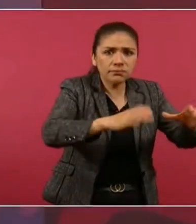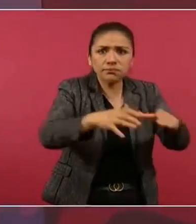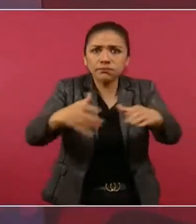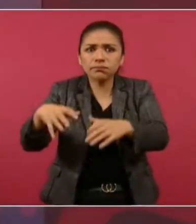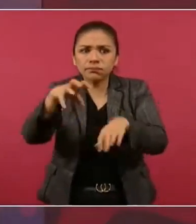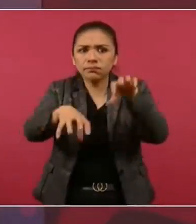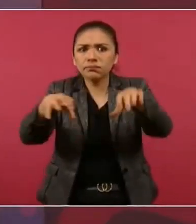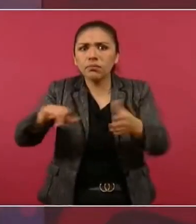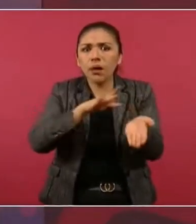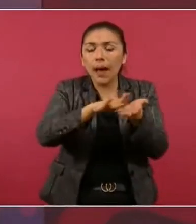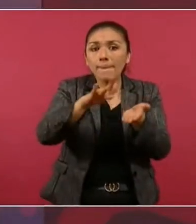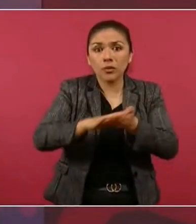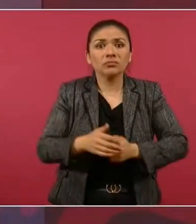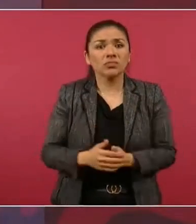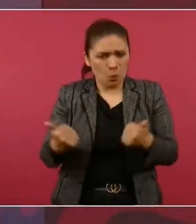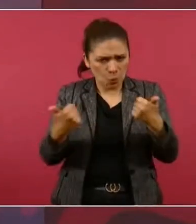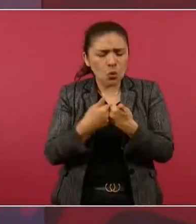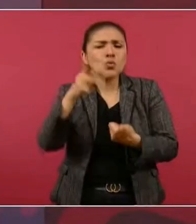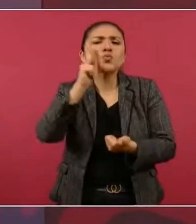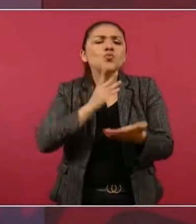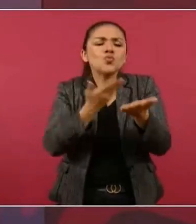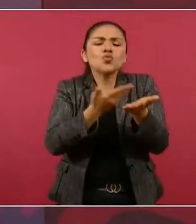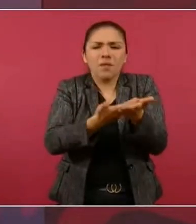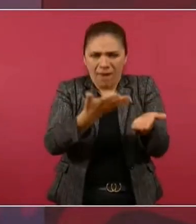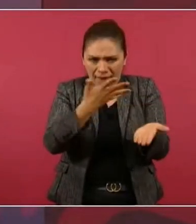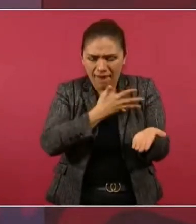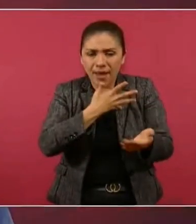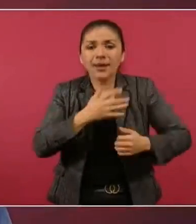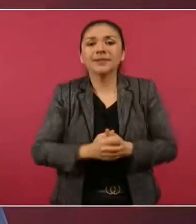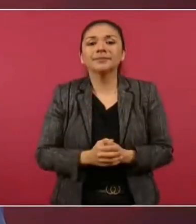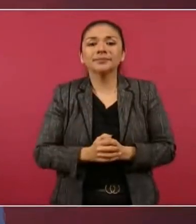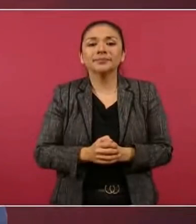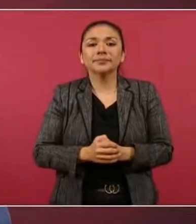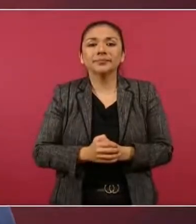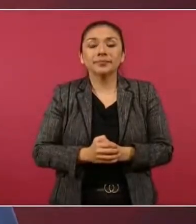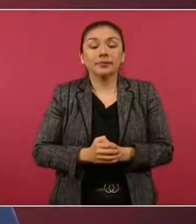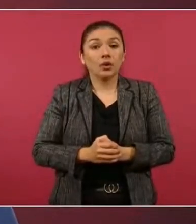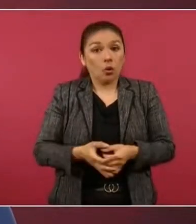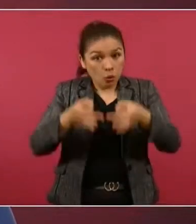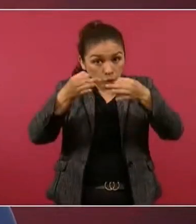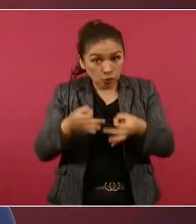Y lo puedo probar, de 35 millones.